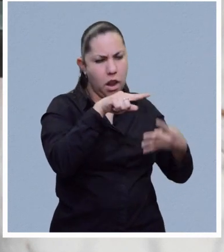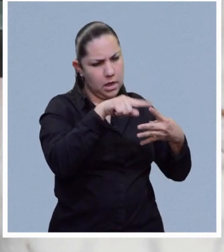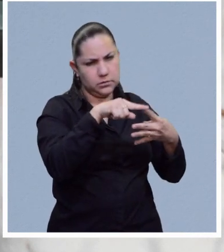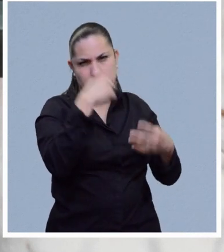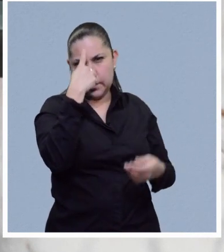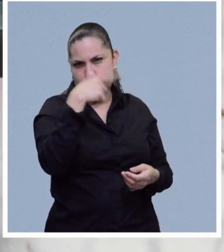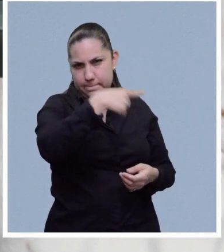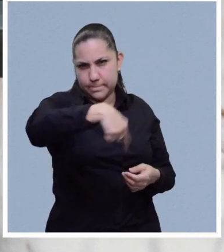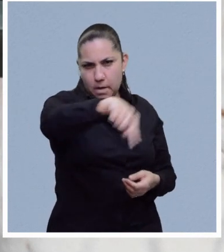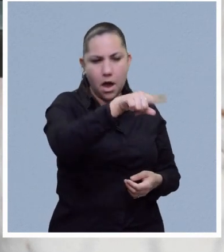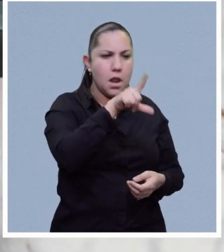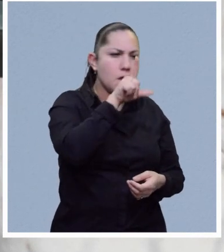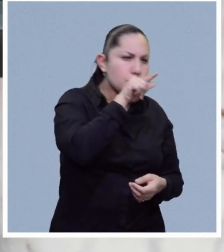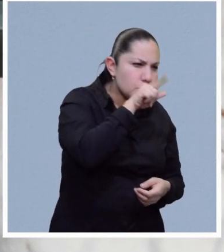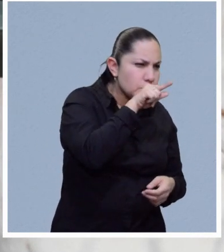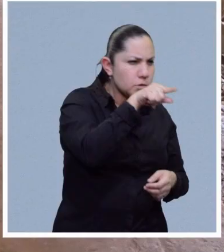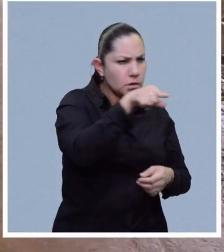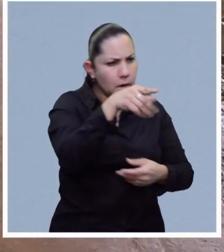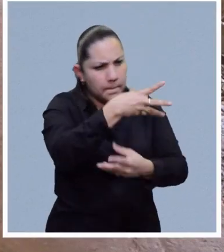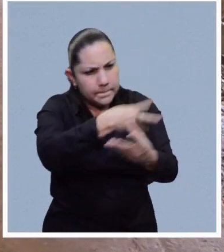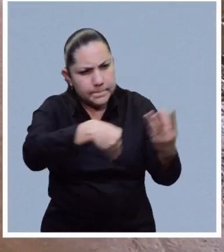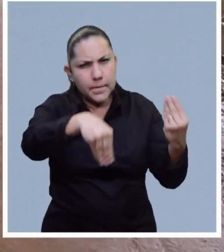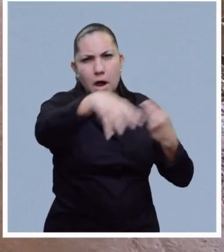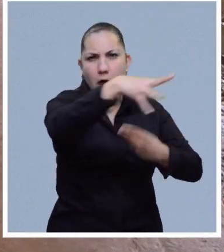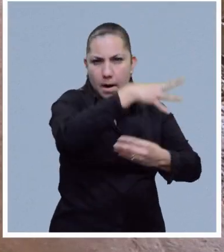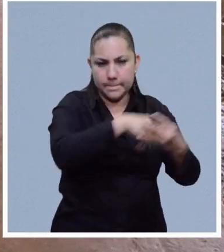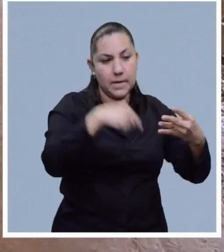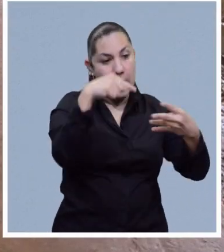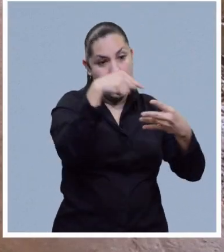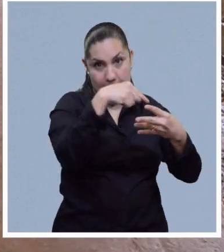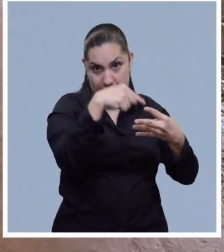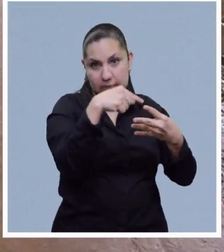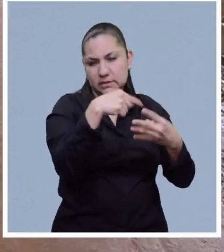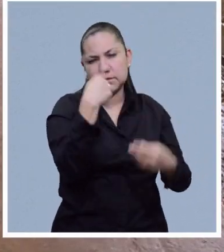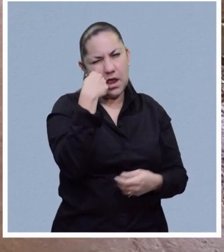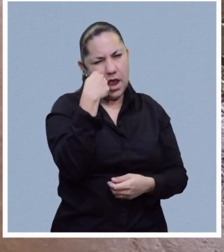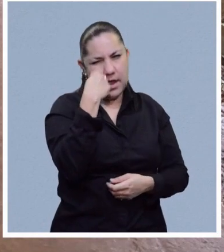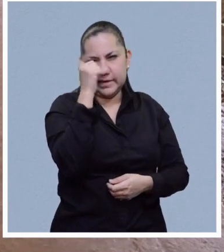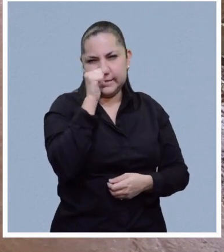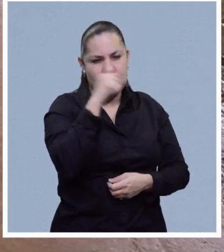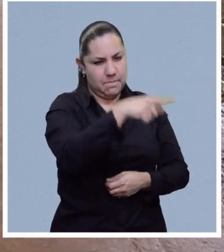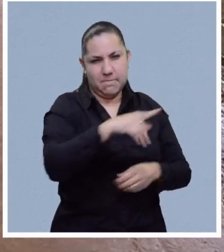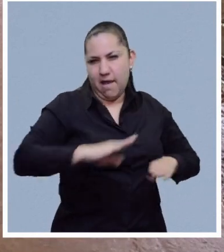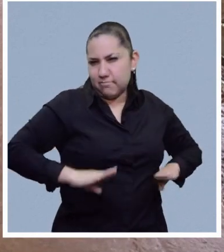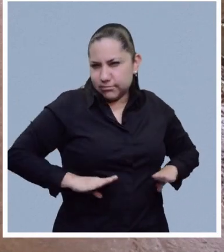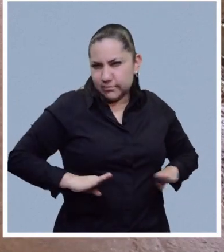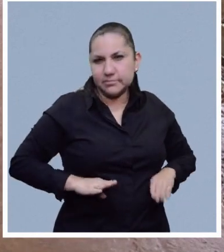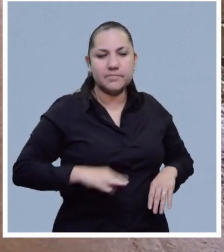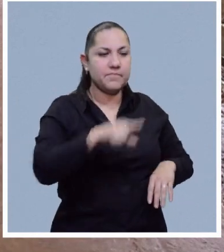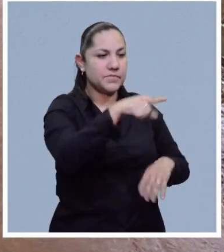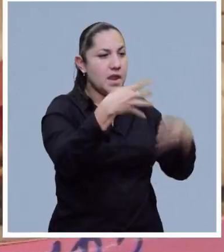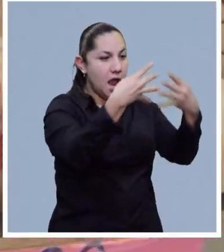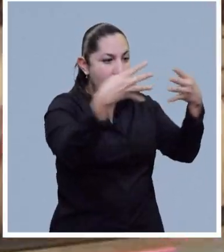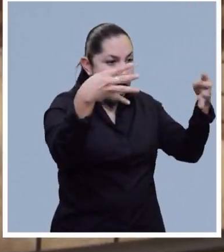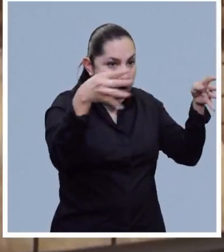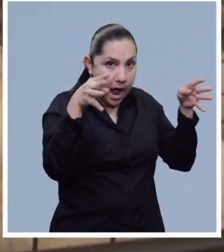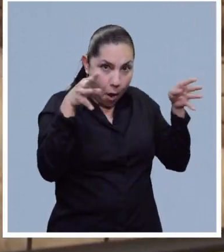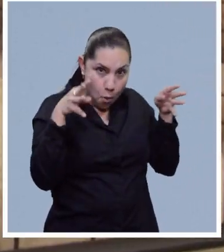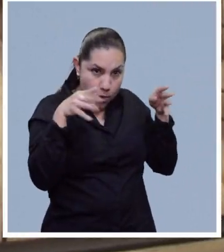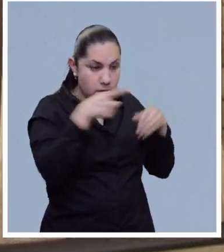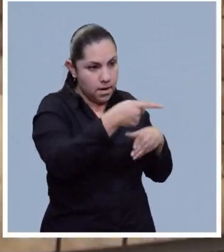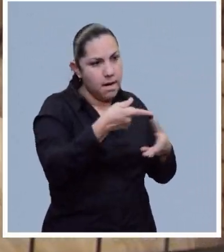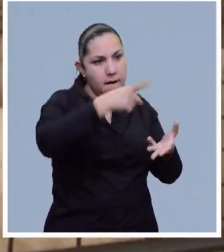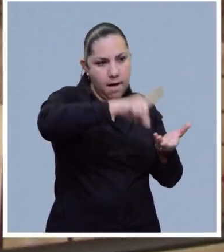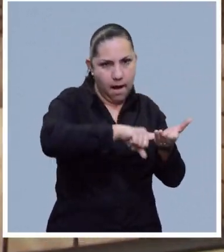utilizado en la industria avícola. Es un sistema que es eficiente debido a que las aves son alojadas en paulas